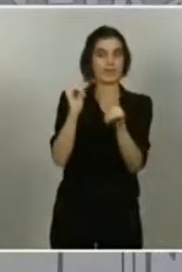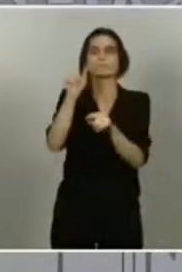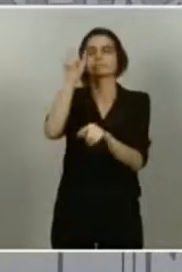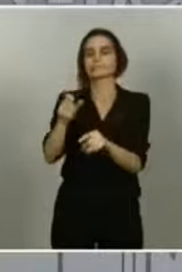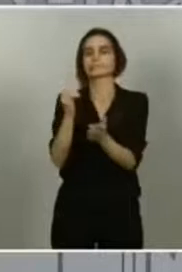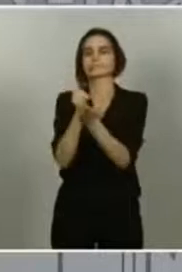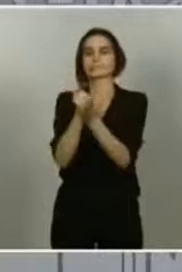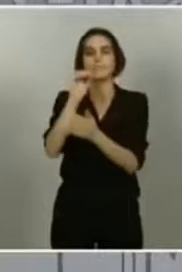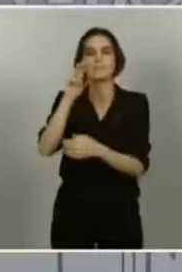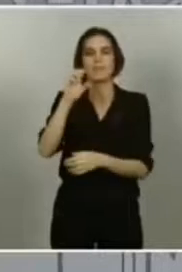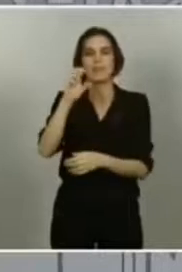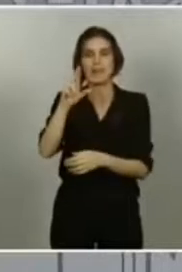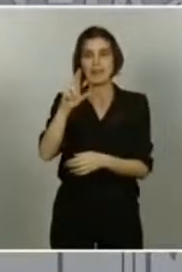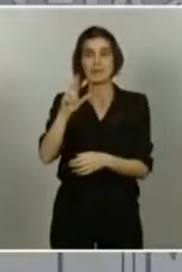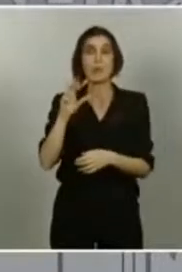esta mañana.